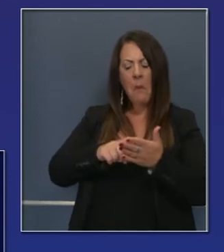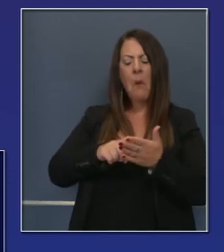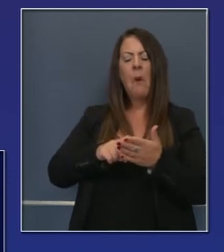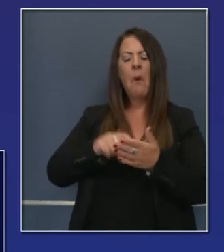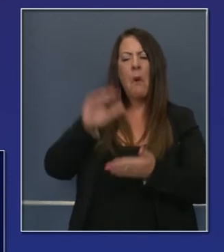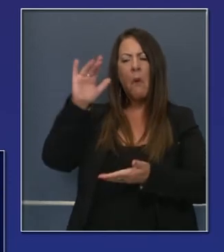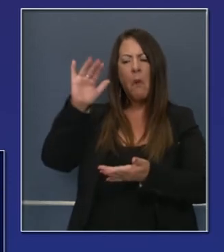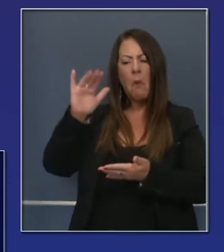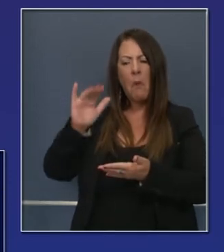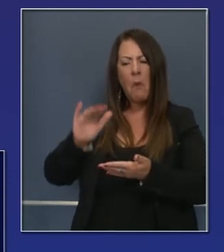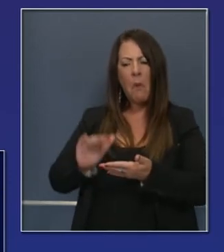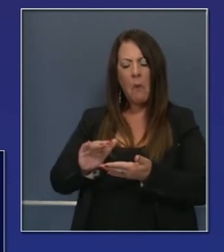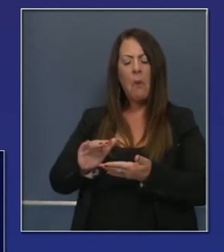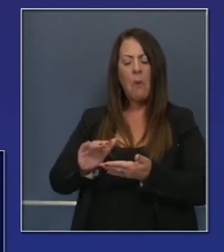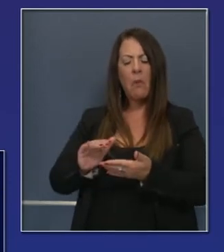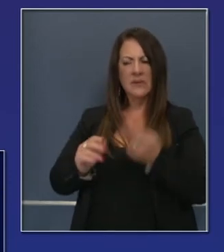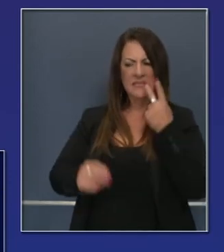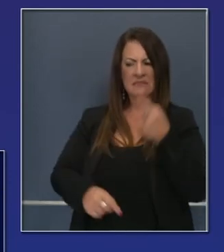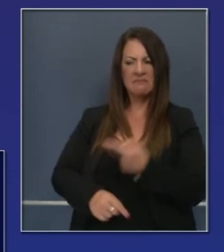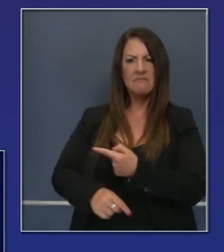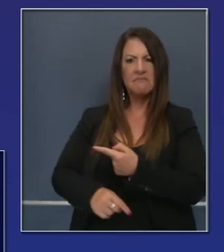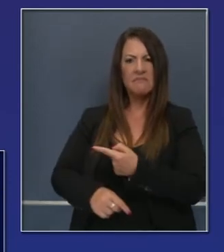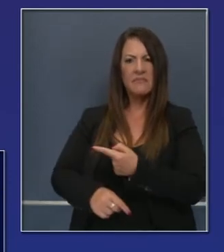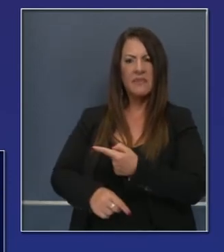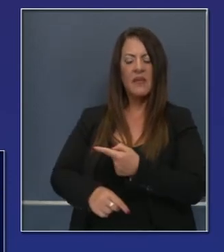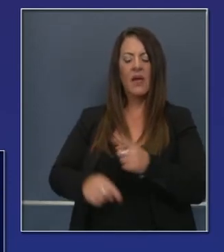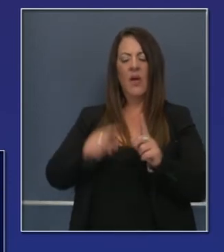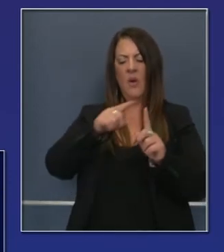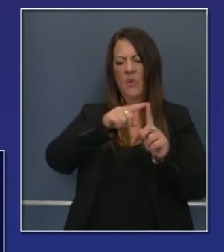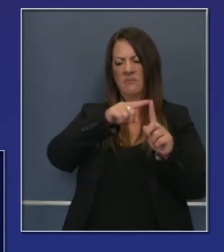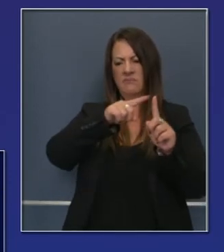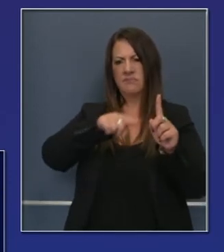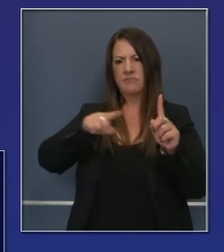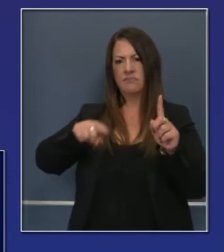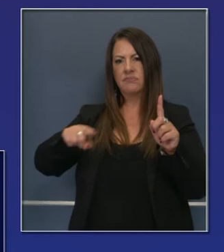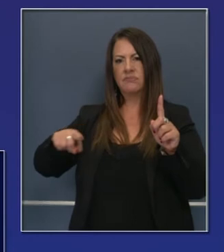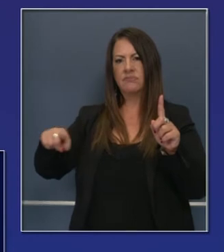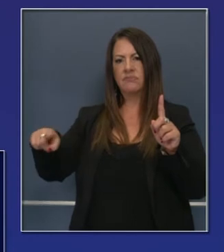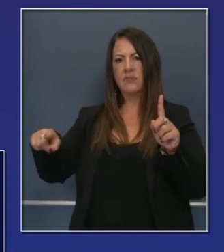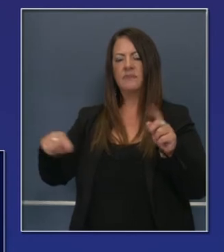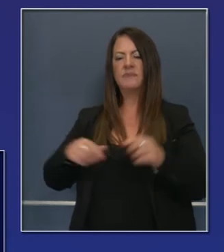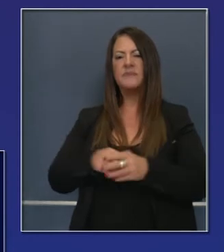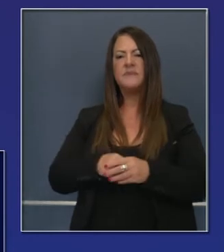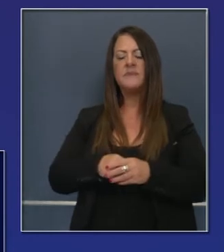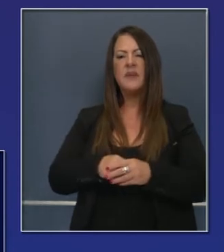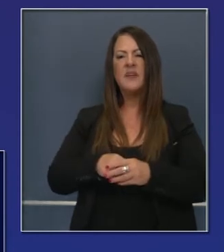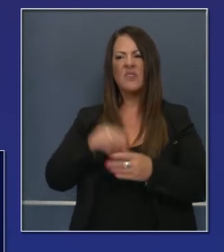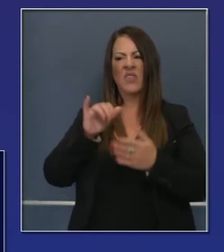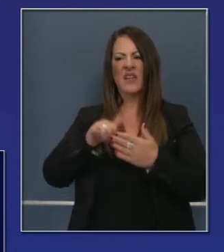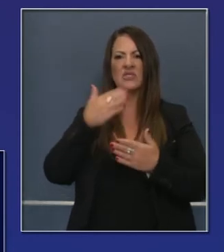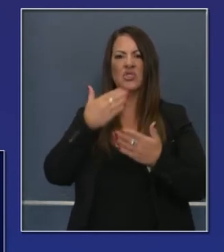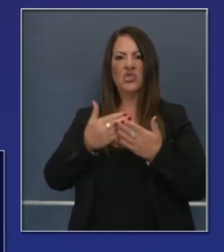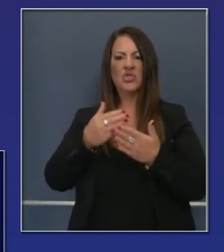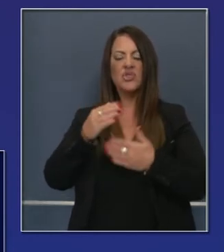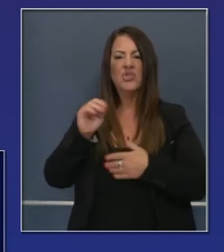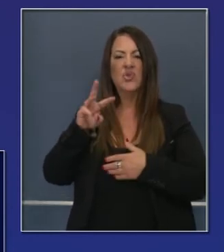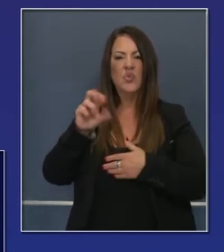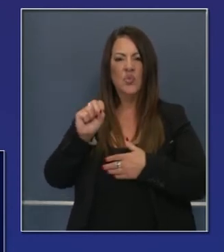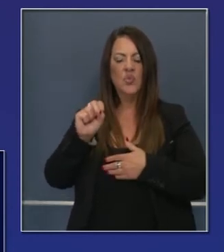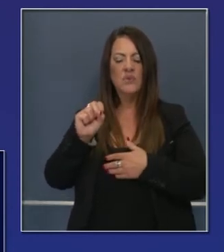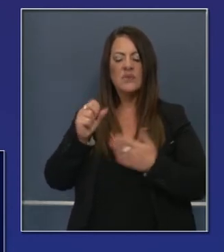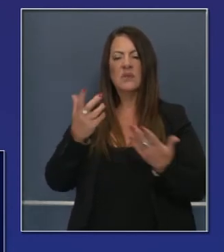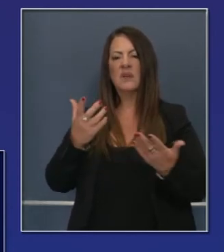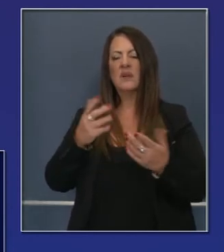de centro de cuidado intensivo. Ha bajado en un veintitrés por ciento las hospitalizaciones. Y también ha bajado